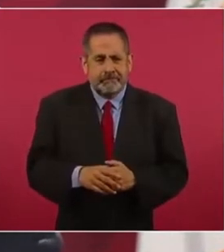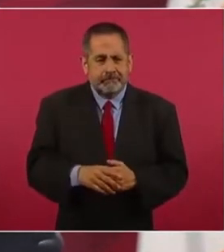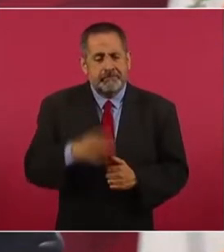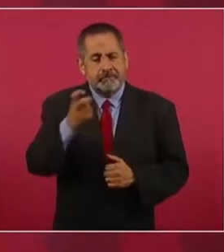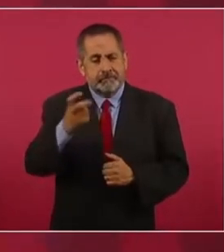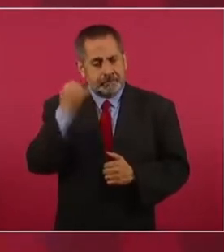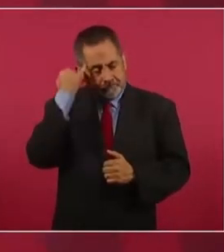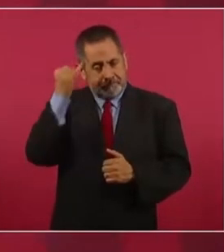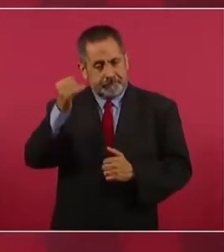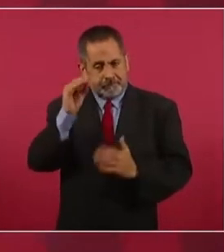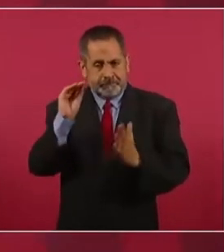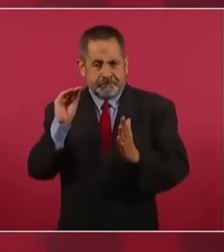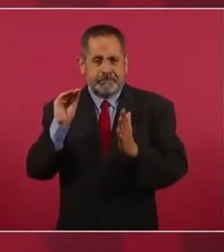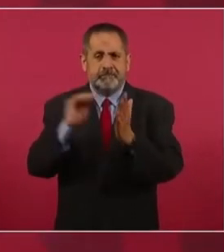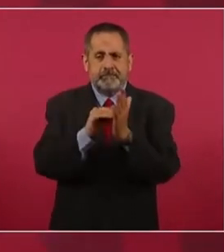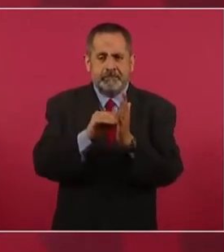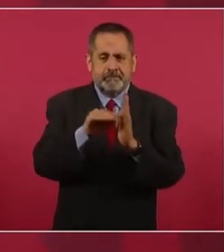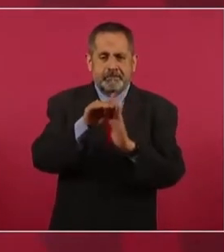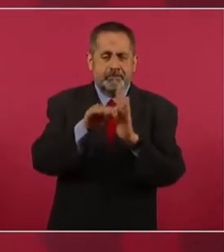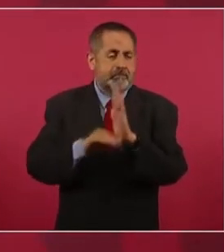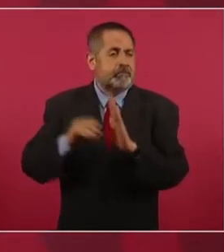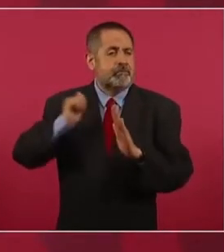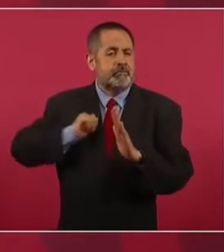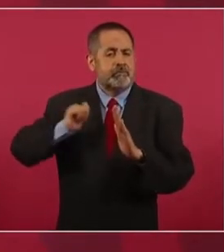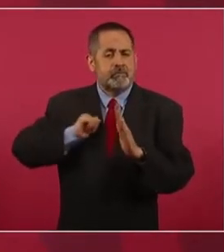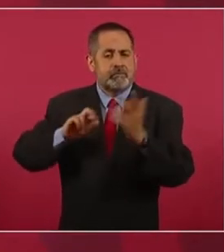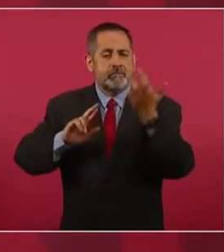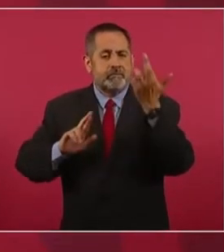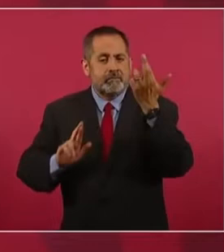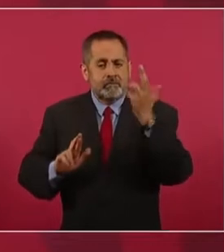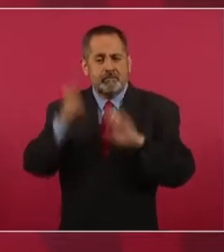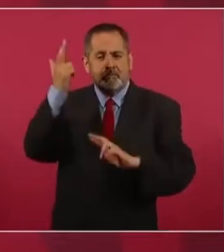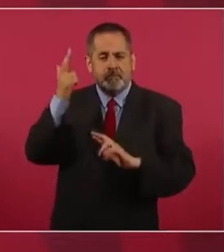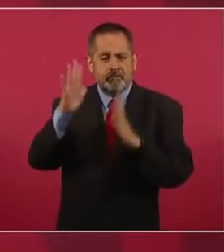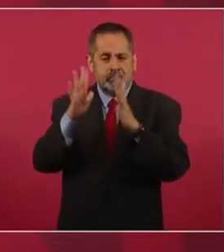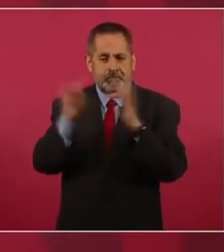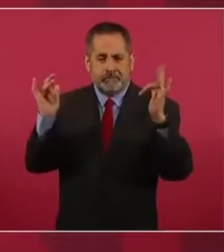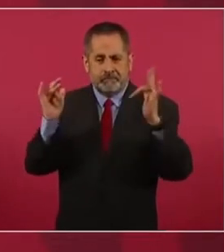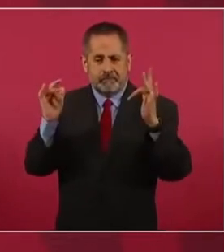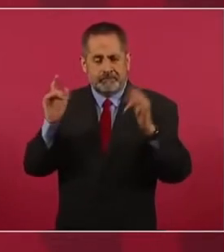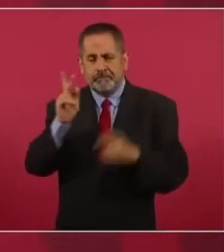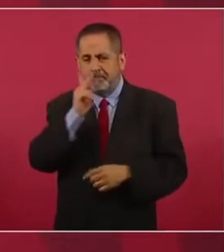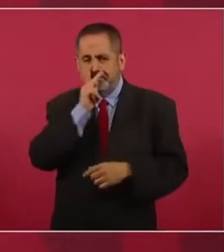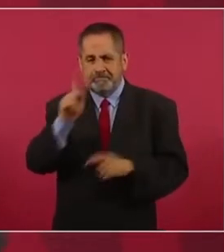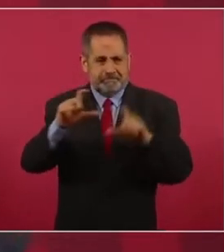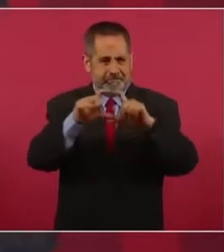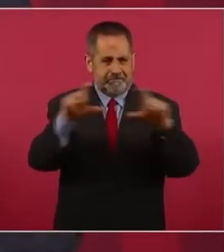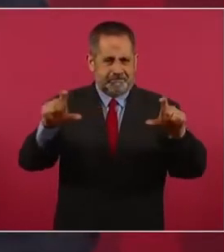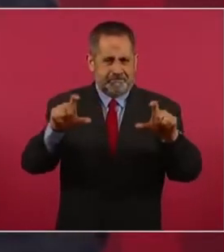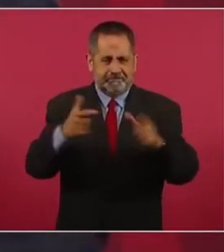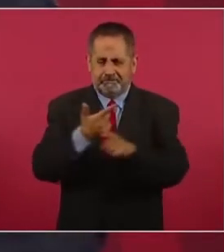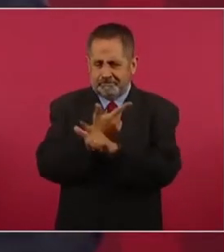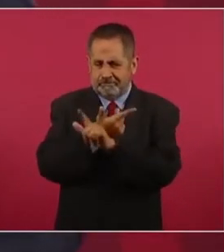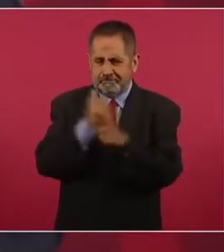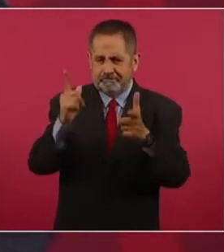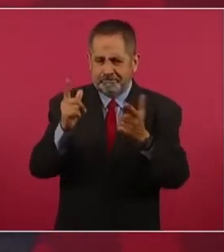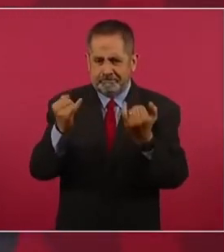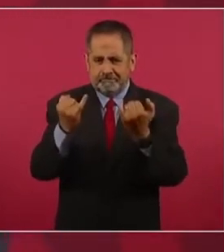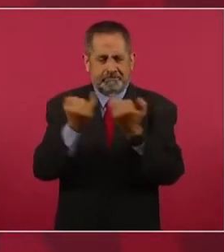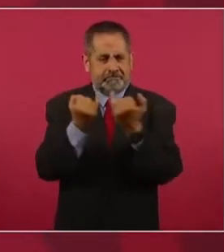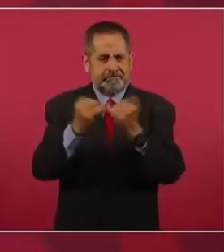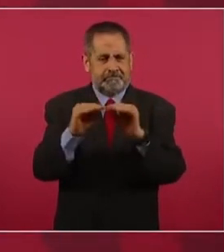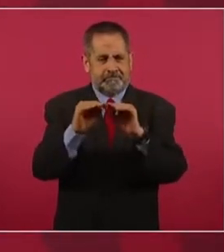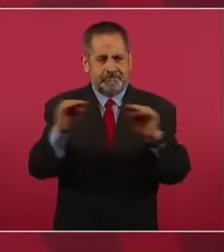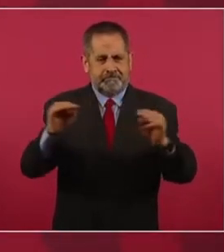incluyó cuando la Revolución francesa, lo de libertad, igualdad,